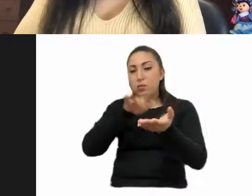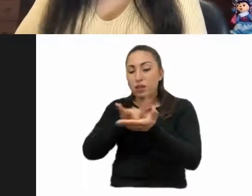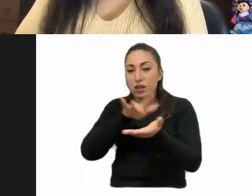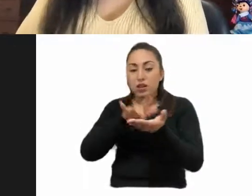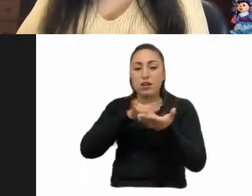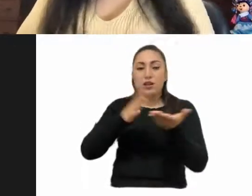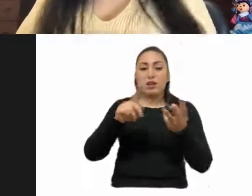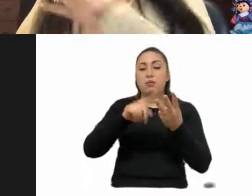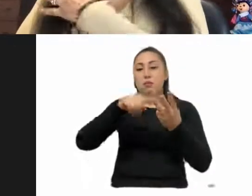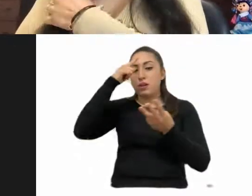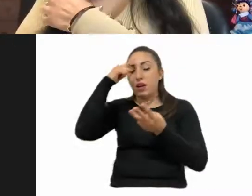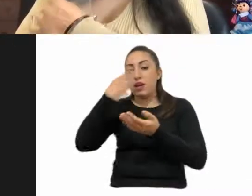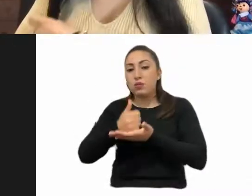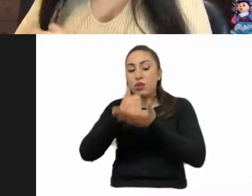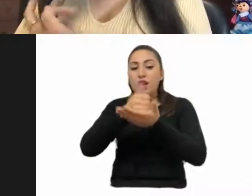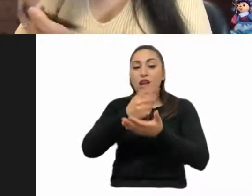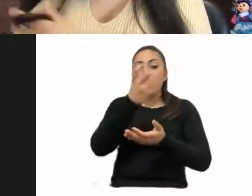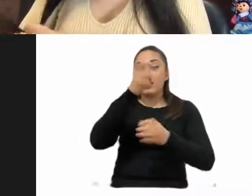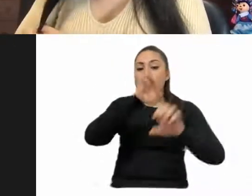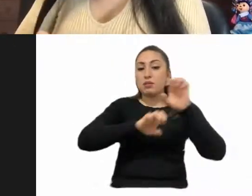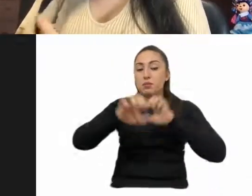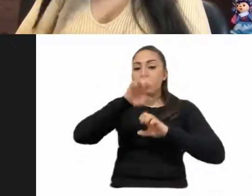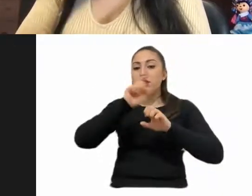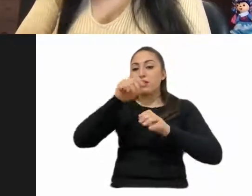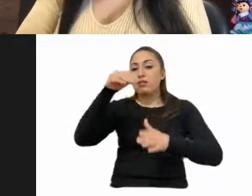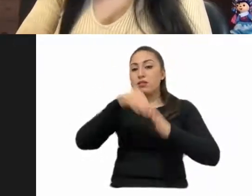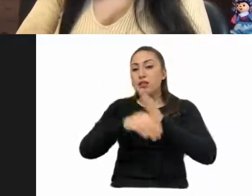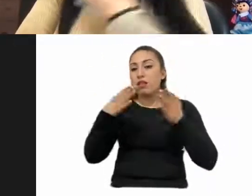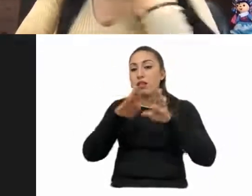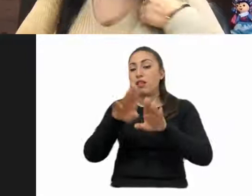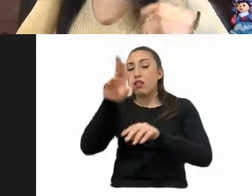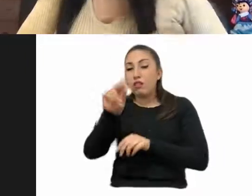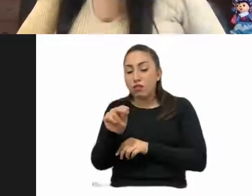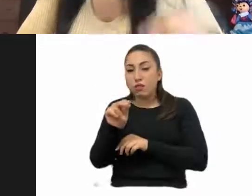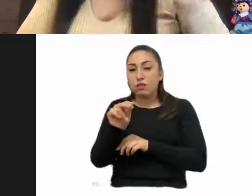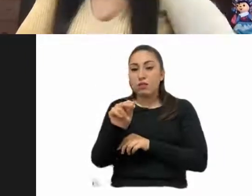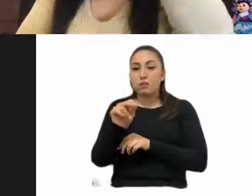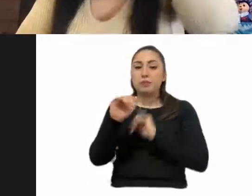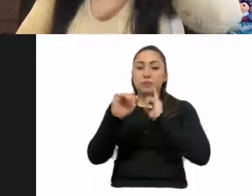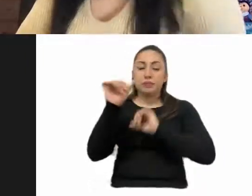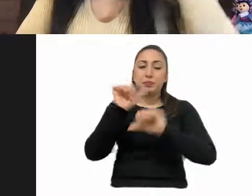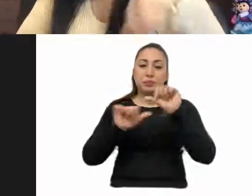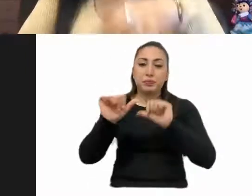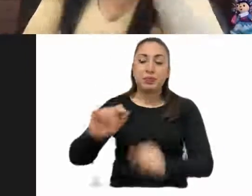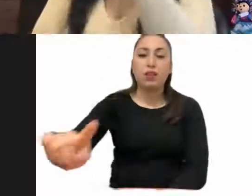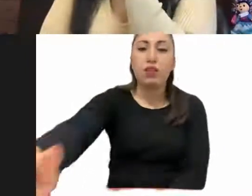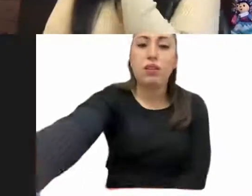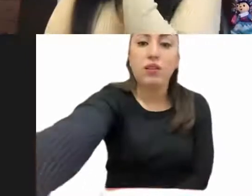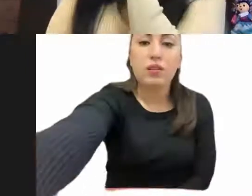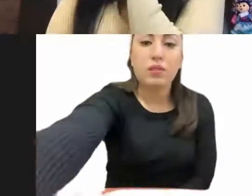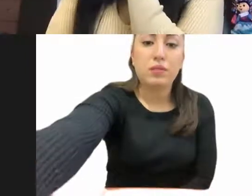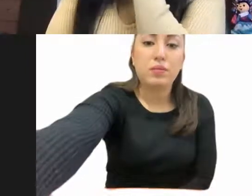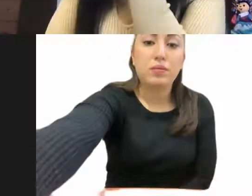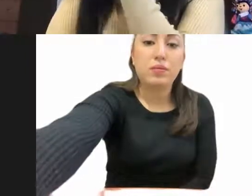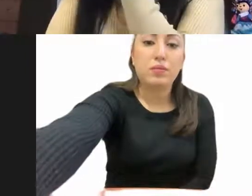a ayudar económicamente a los establecimientos mercantiles. Me parece, diputado Rubio, este, que, que la apreciación,